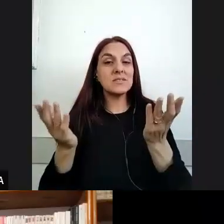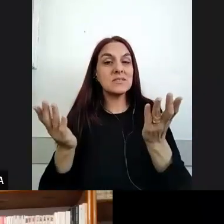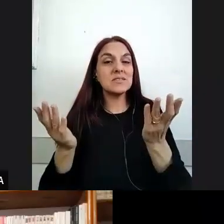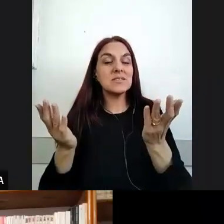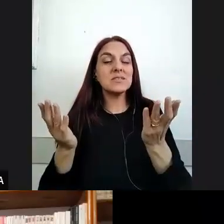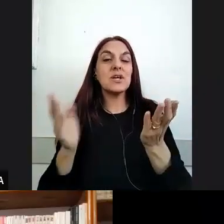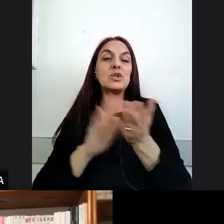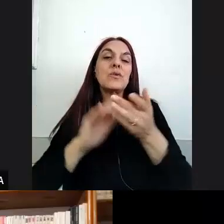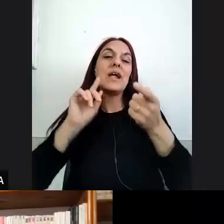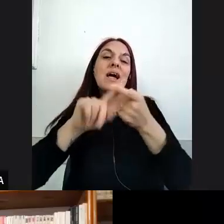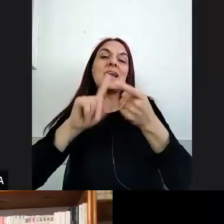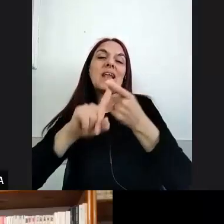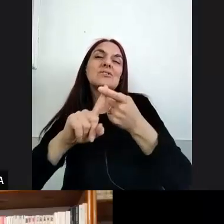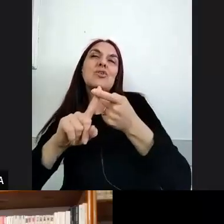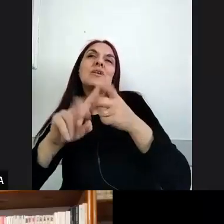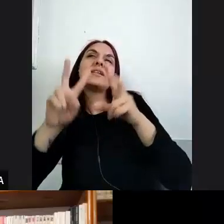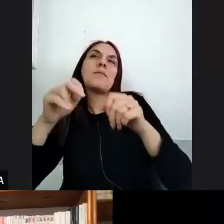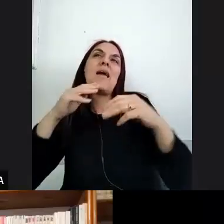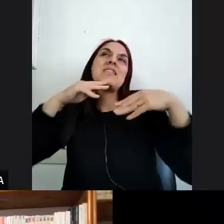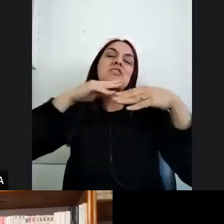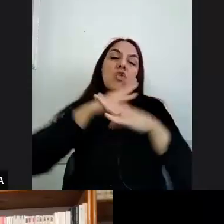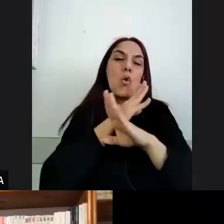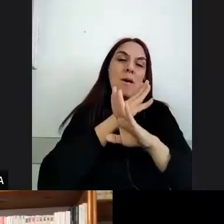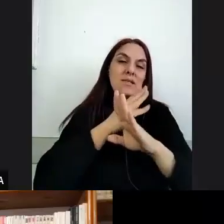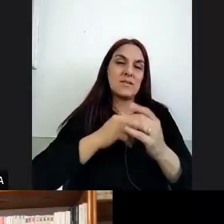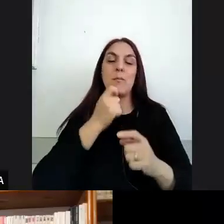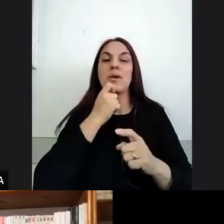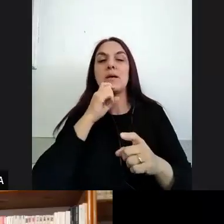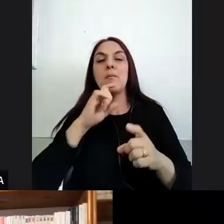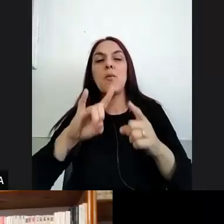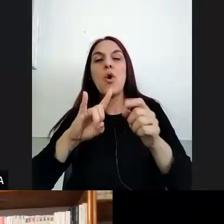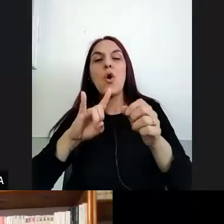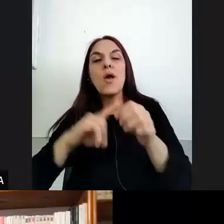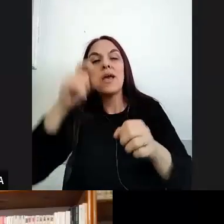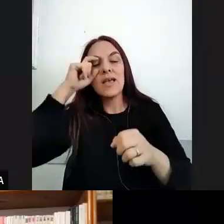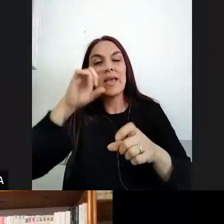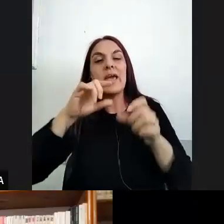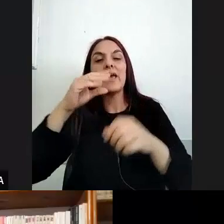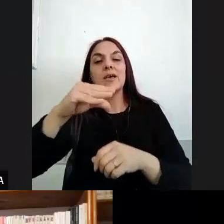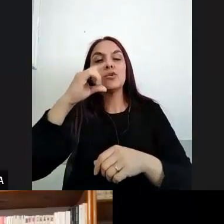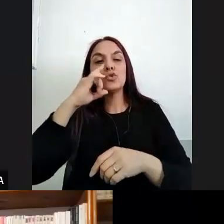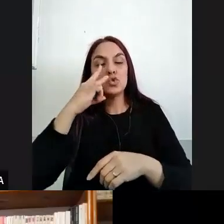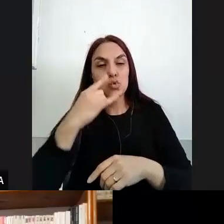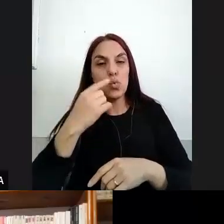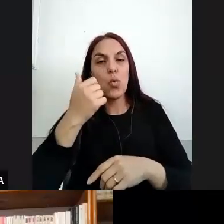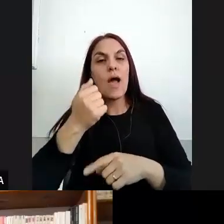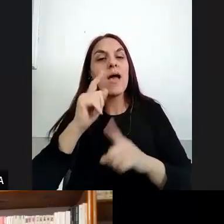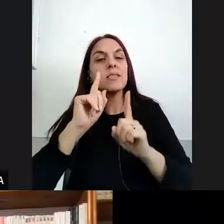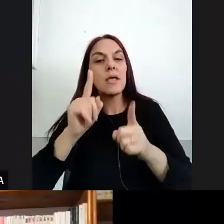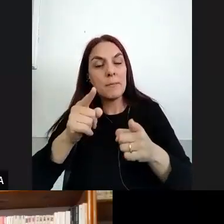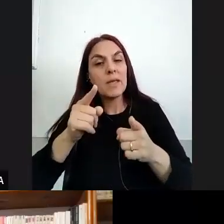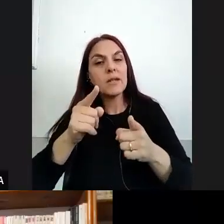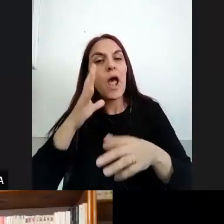las relaciones con la lengua en este caso con el quechua otra experiencia que para mí es muy importante y es donde